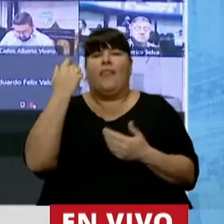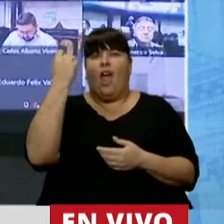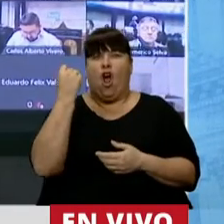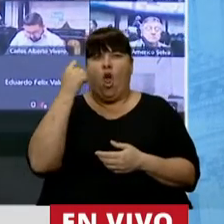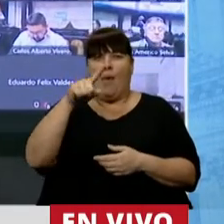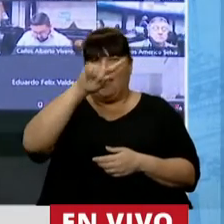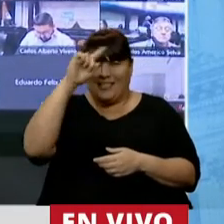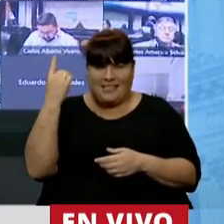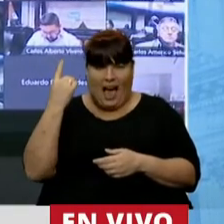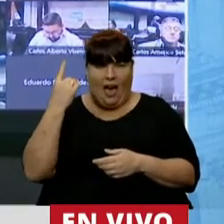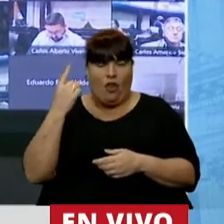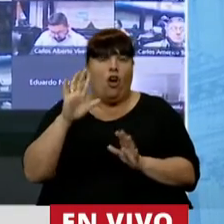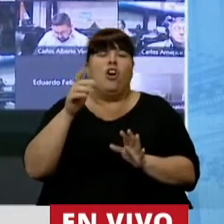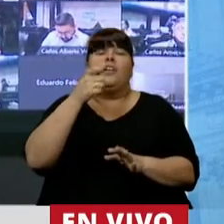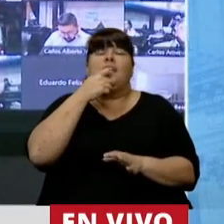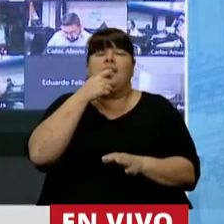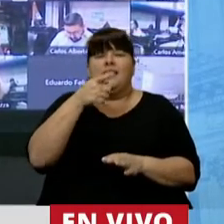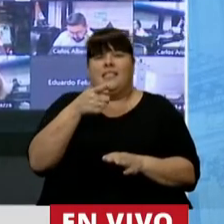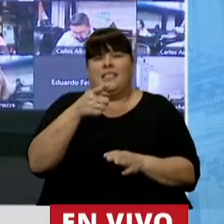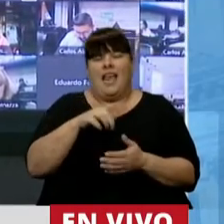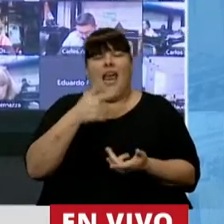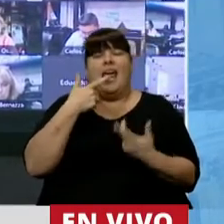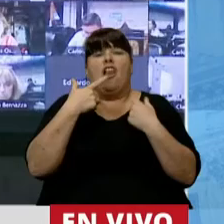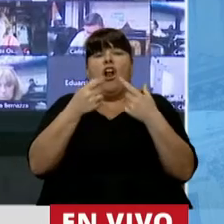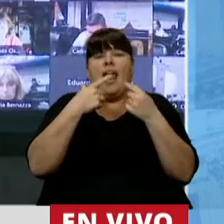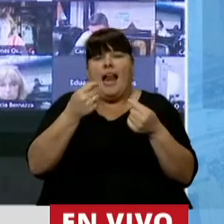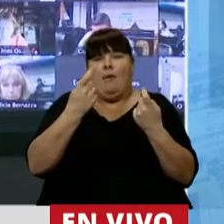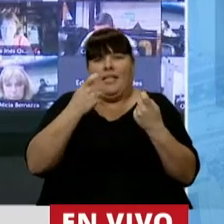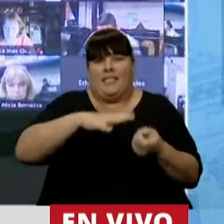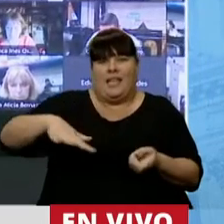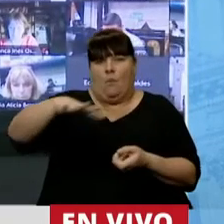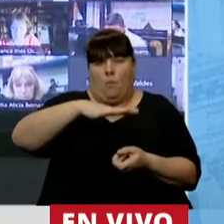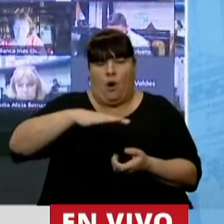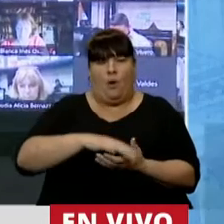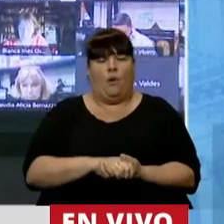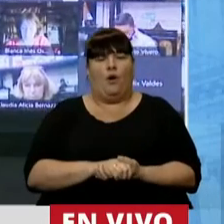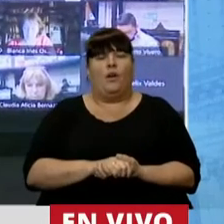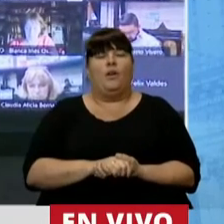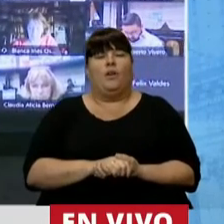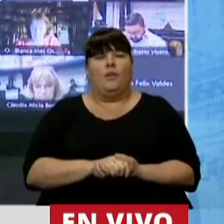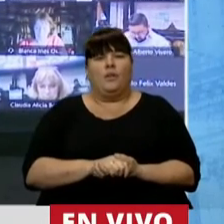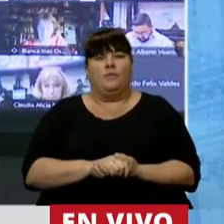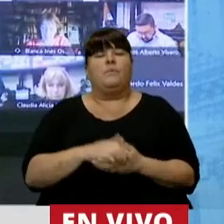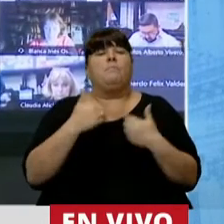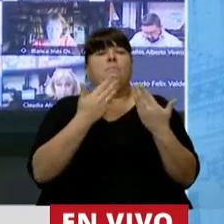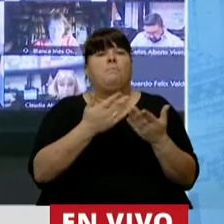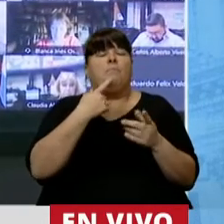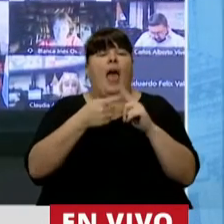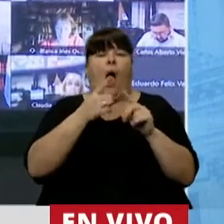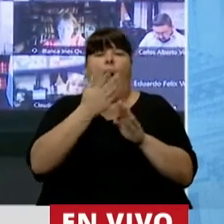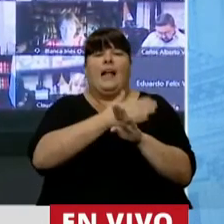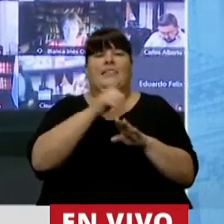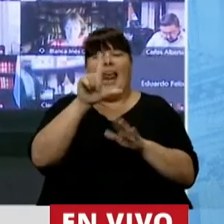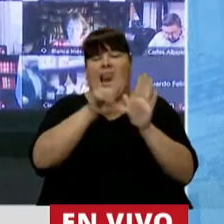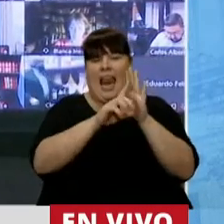Estado en la medida que responde a las exigencias del bien común, cuya satisfacción ha sido prevista en